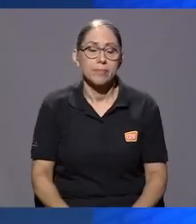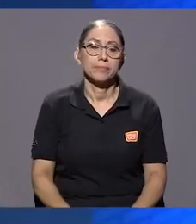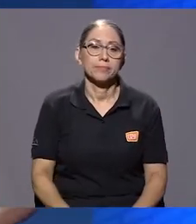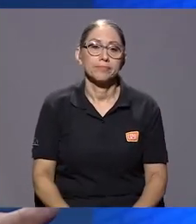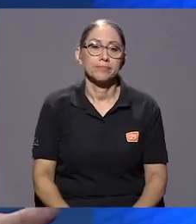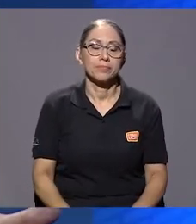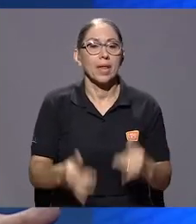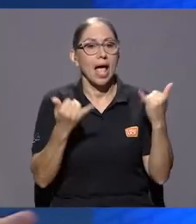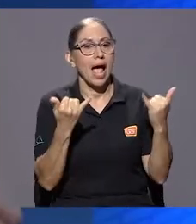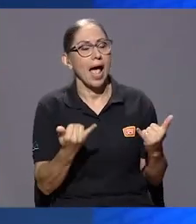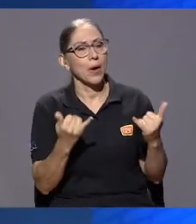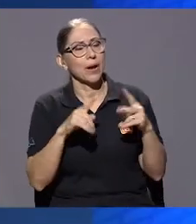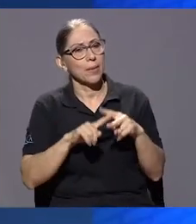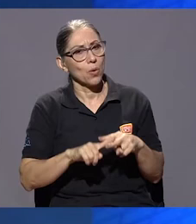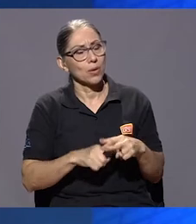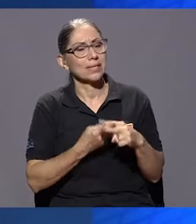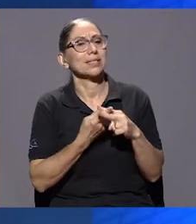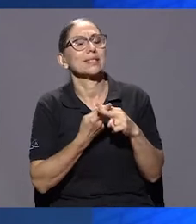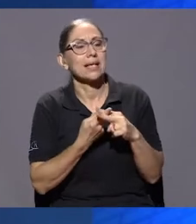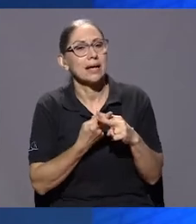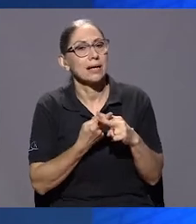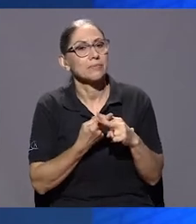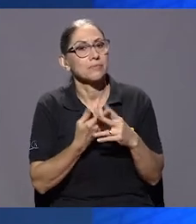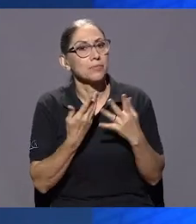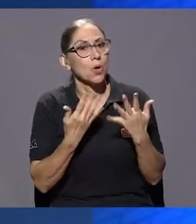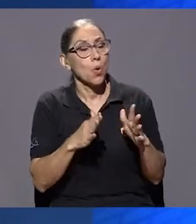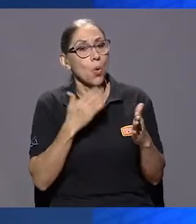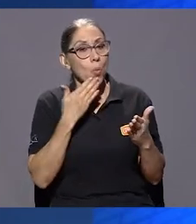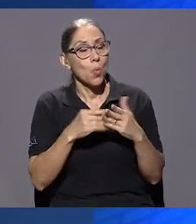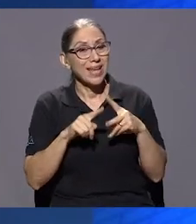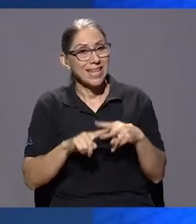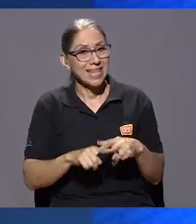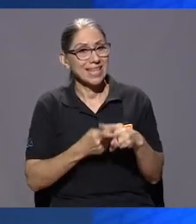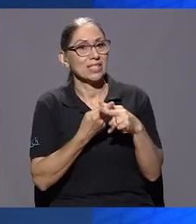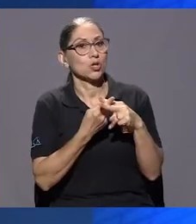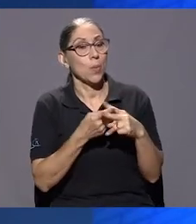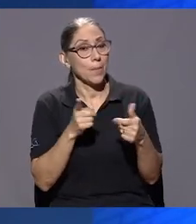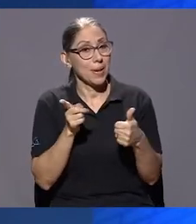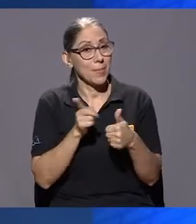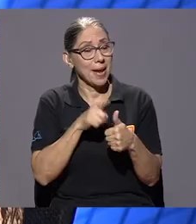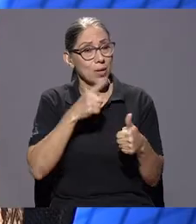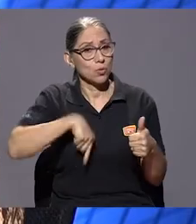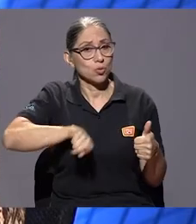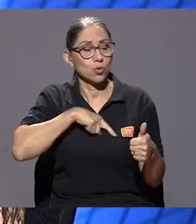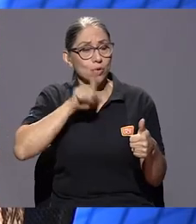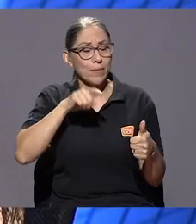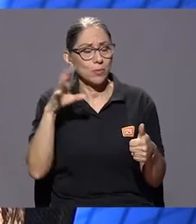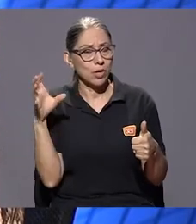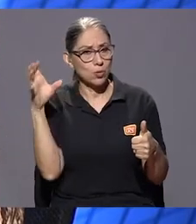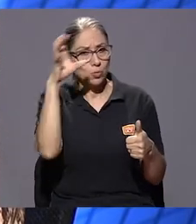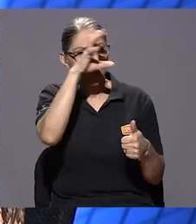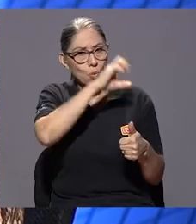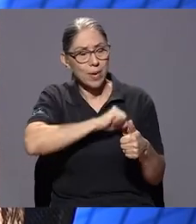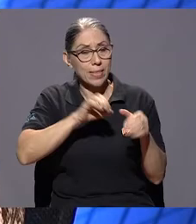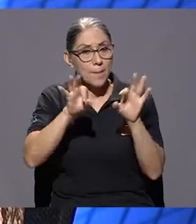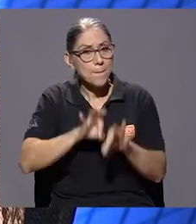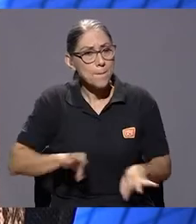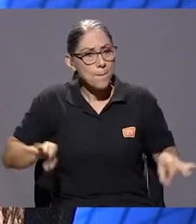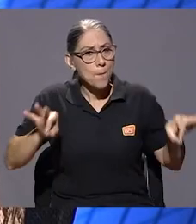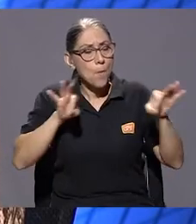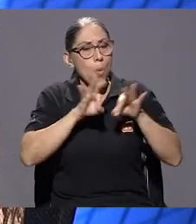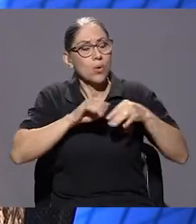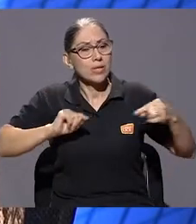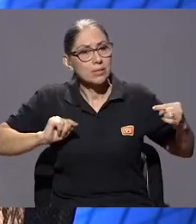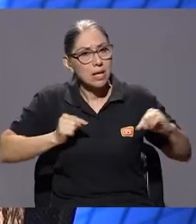digamos, un buen inicio es primero ser conscientes de la importancia del duelo. Claro. De la